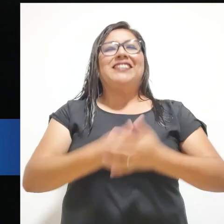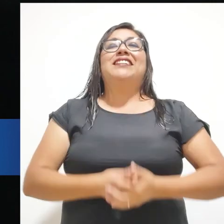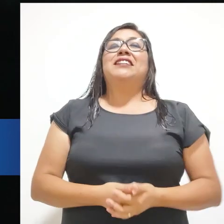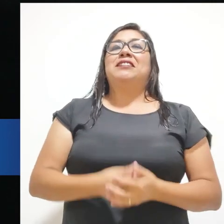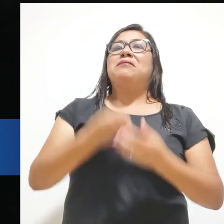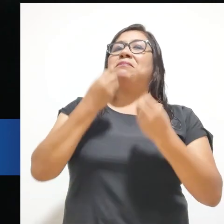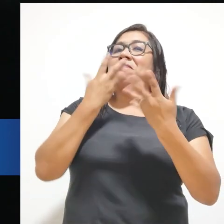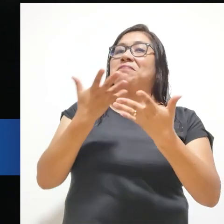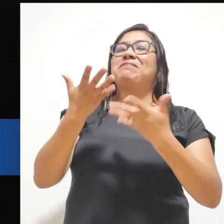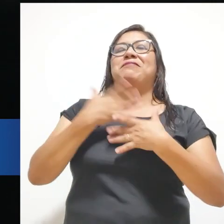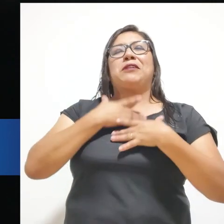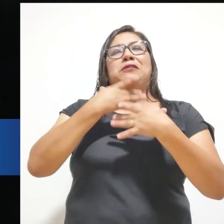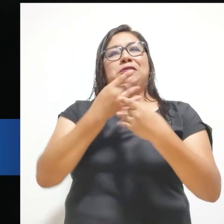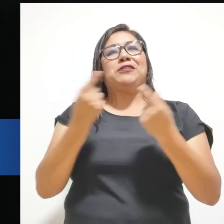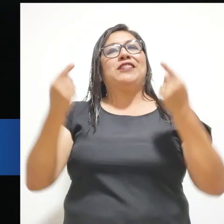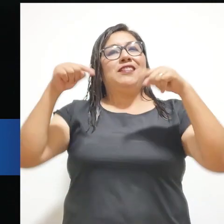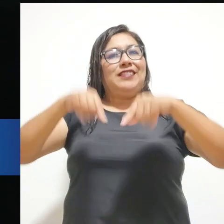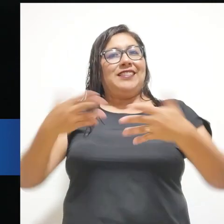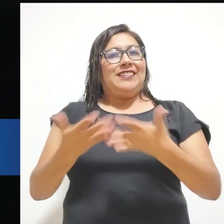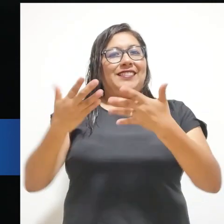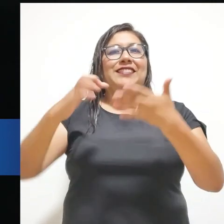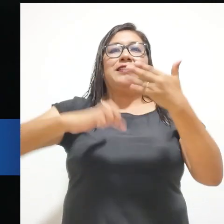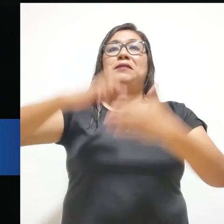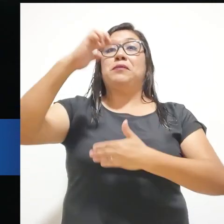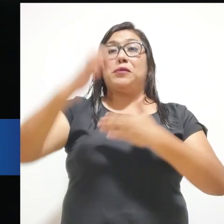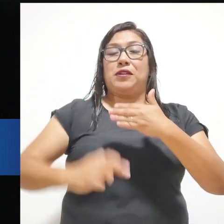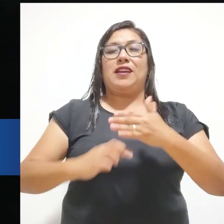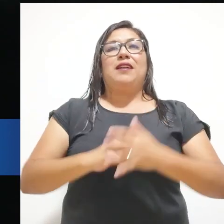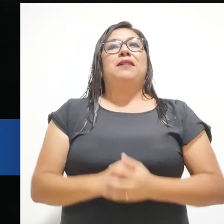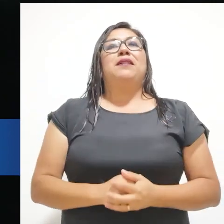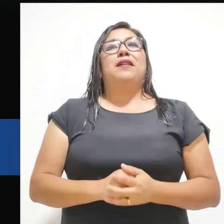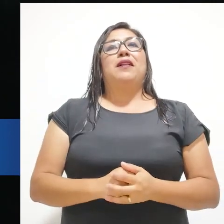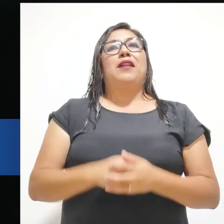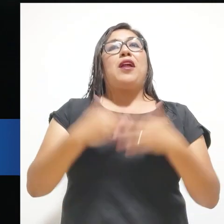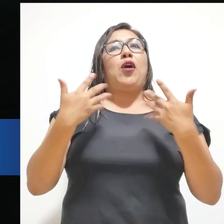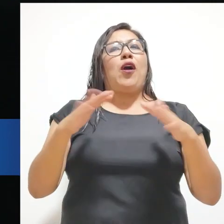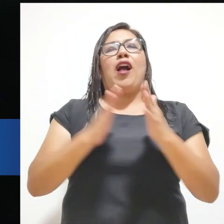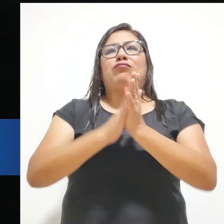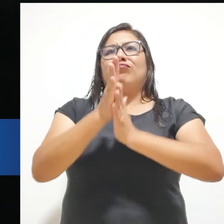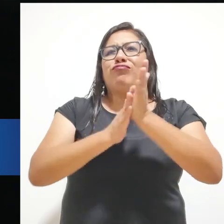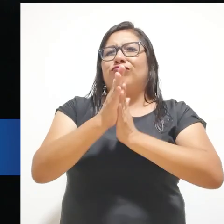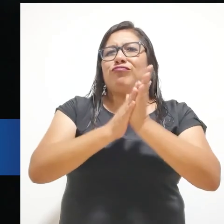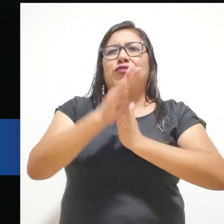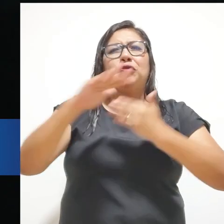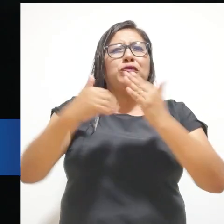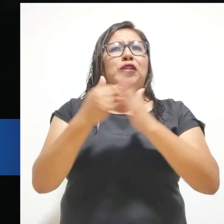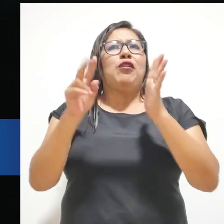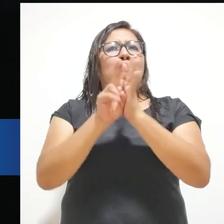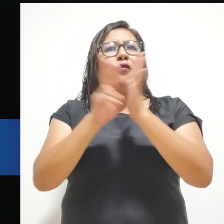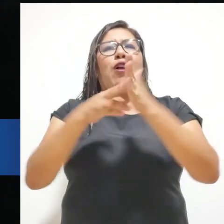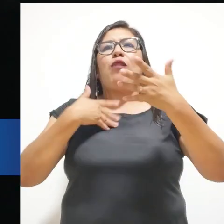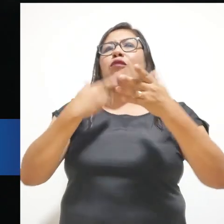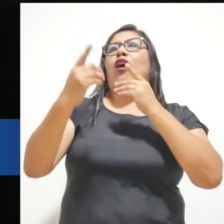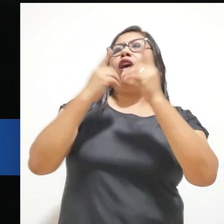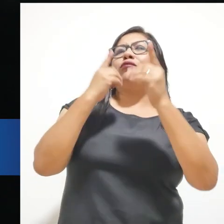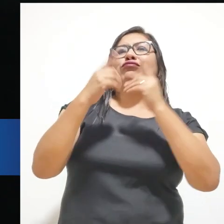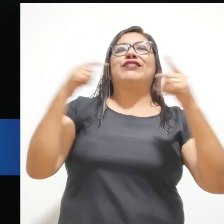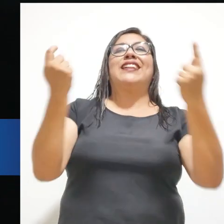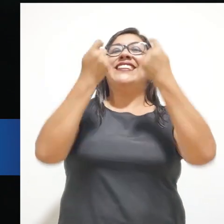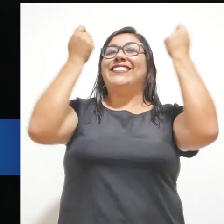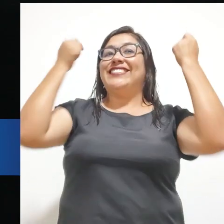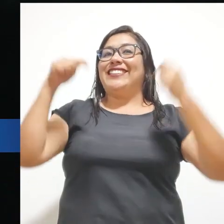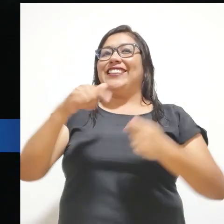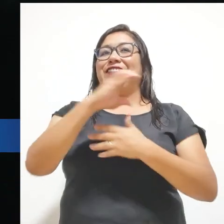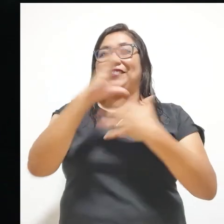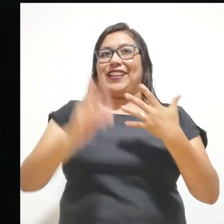¿Cómo te va, Enrique? Un gusto estar en este programa y con toda la voluntad de tener un fructífero diálogo por el